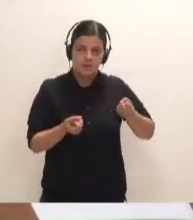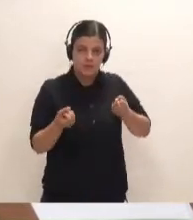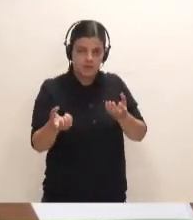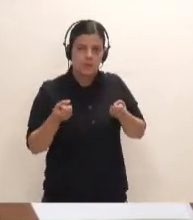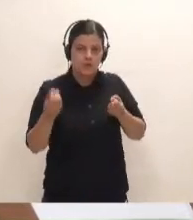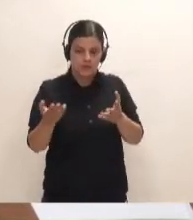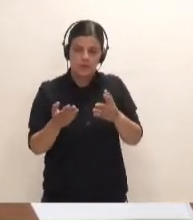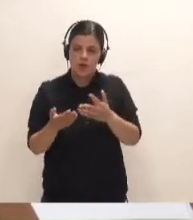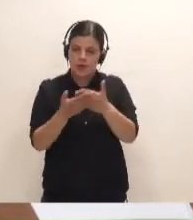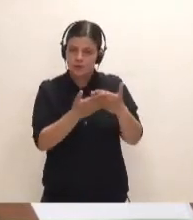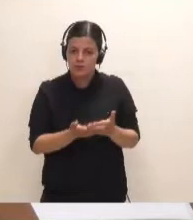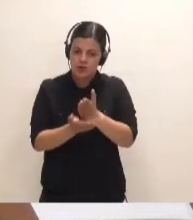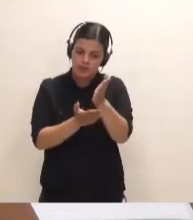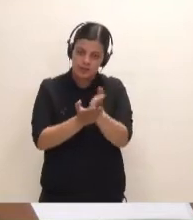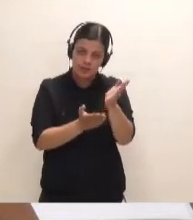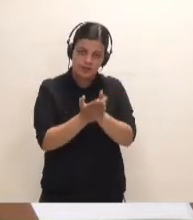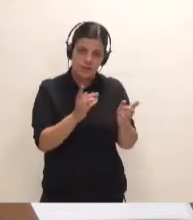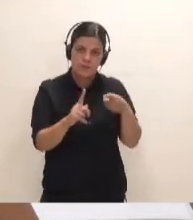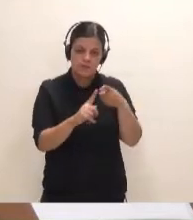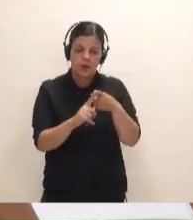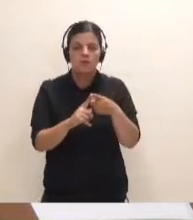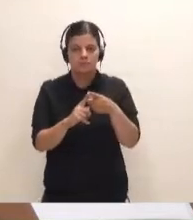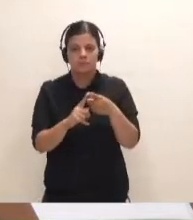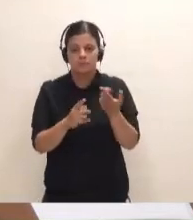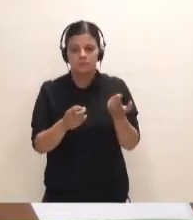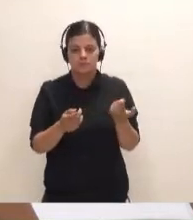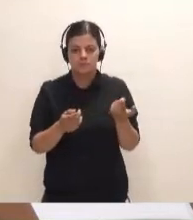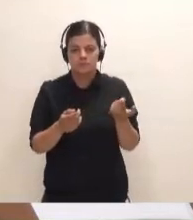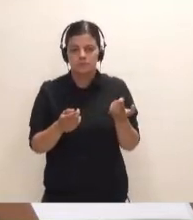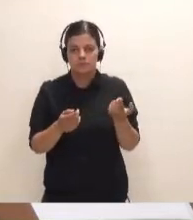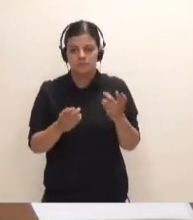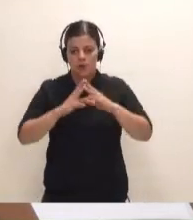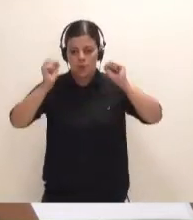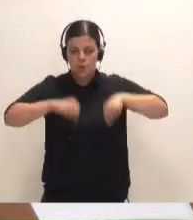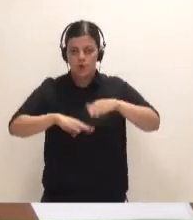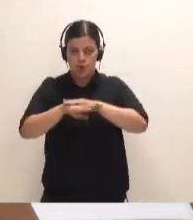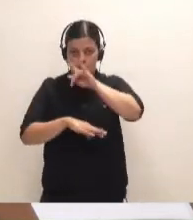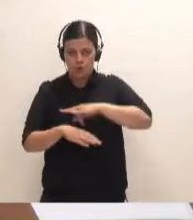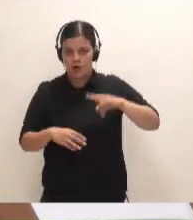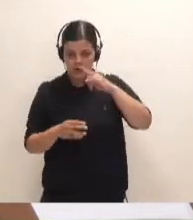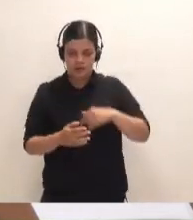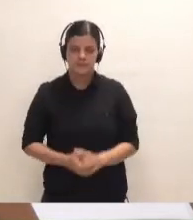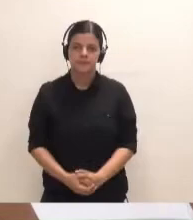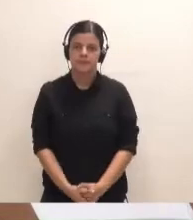las estudios de alternativas y del objetivo al que nos ha llevado el acuerdo con el Gobierno de Canarias.